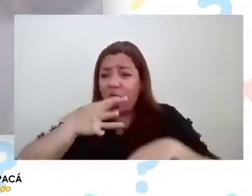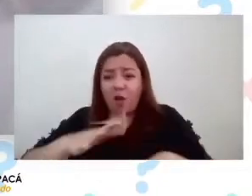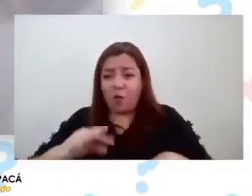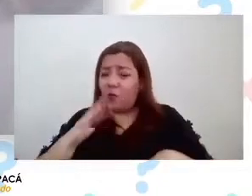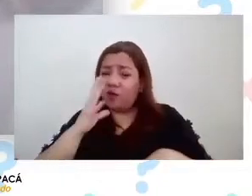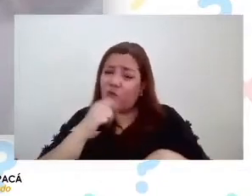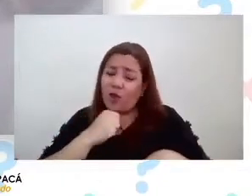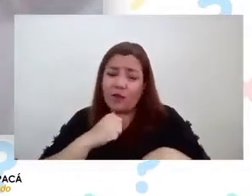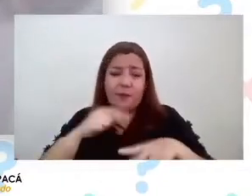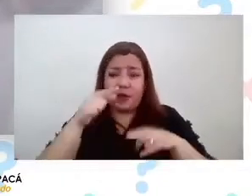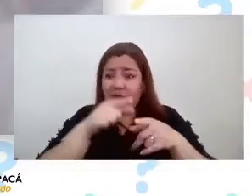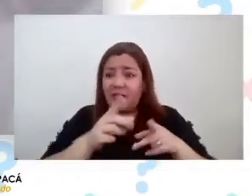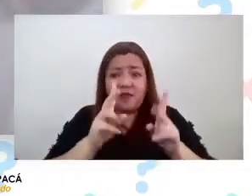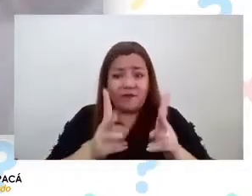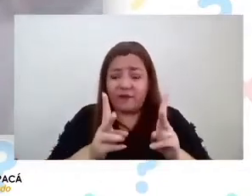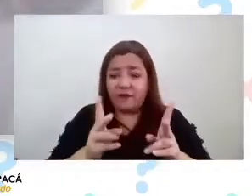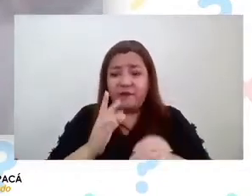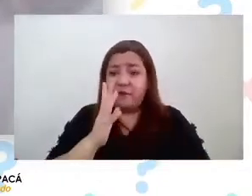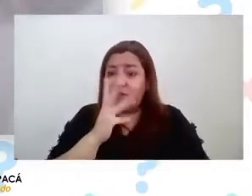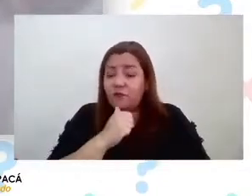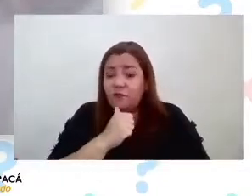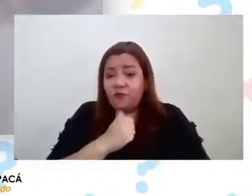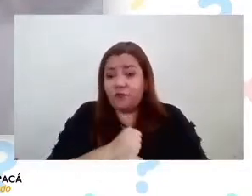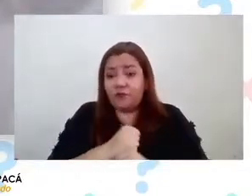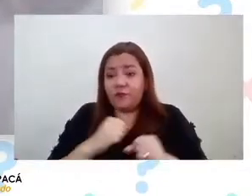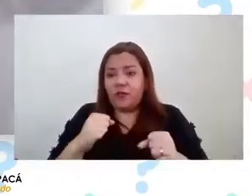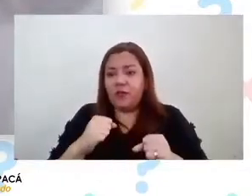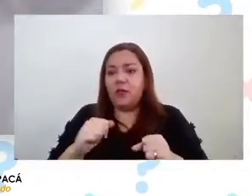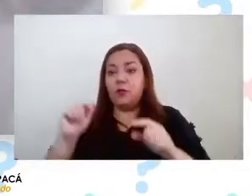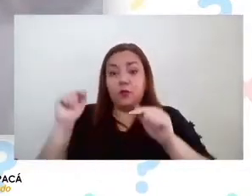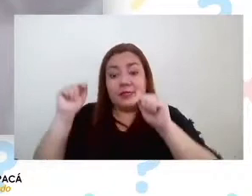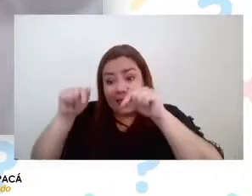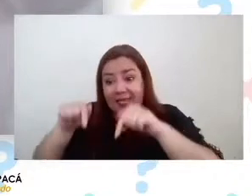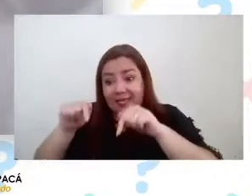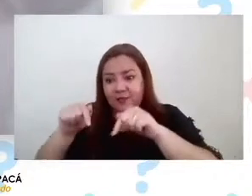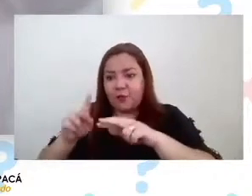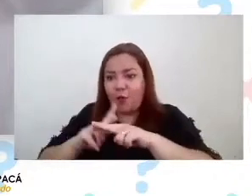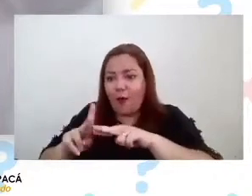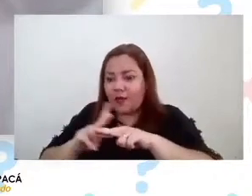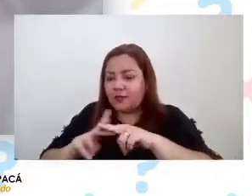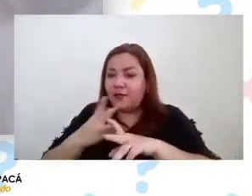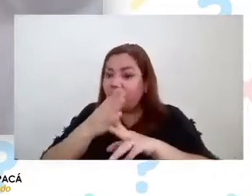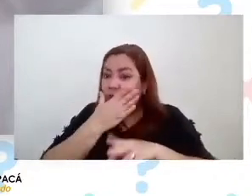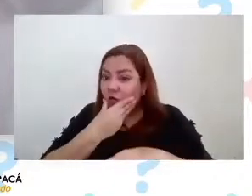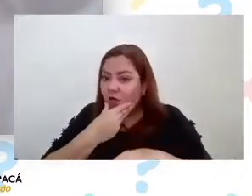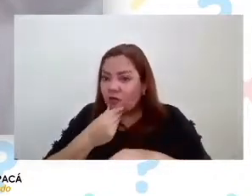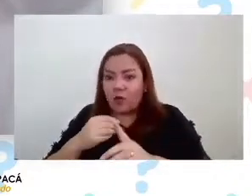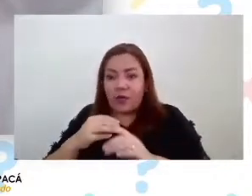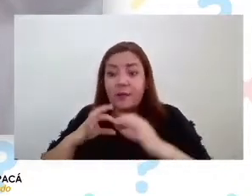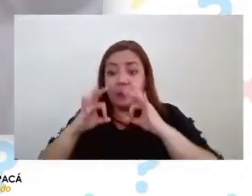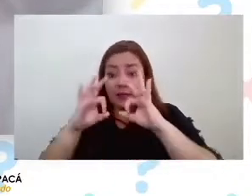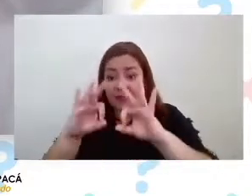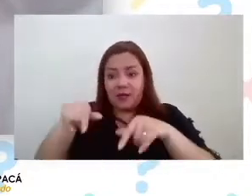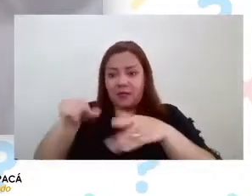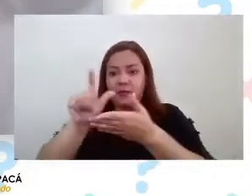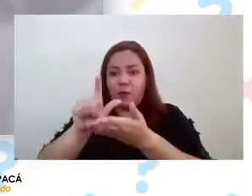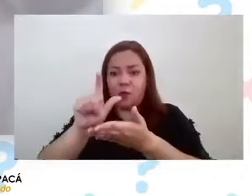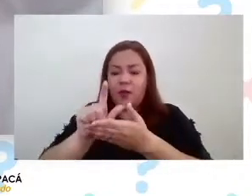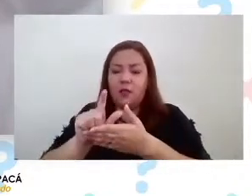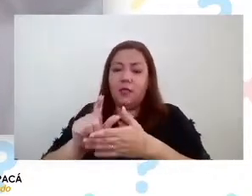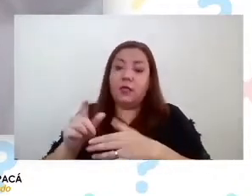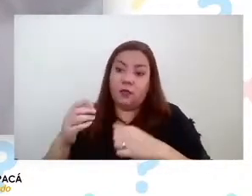para que pueda existir vida eso lo hace realmente bonito y particular aquí y vale la pena